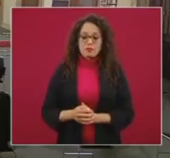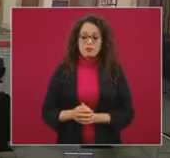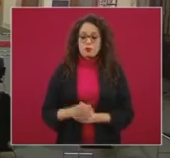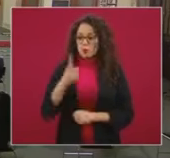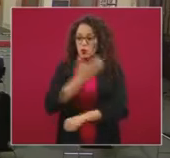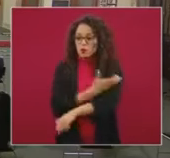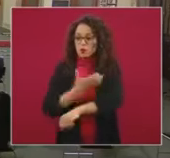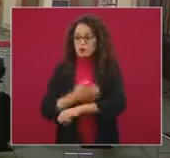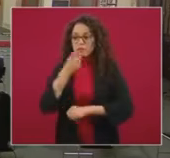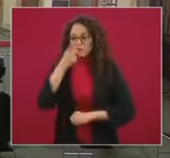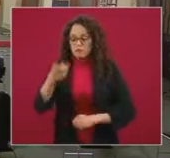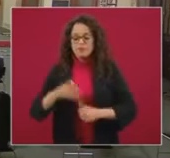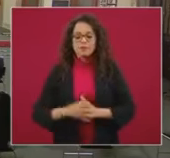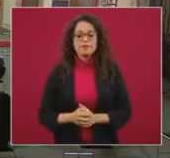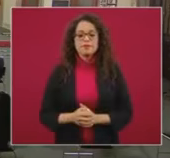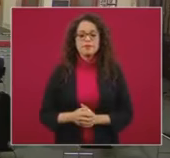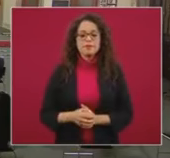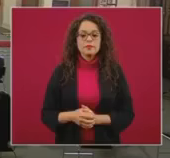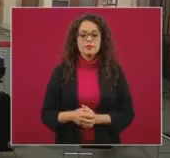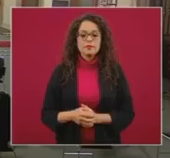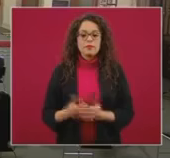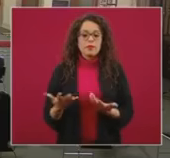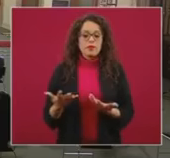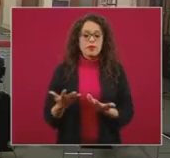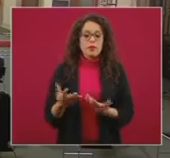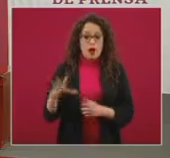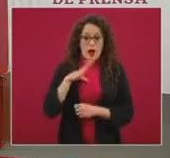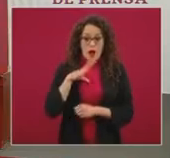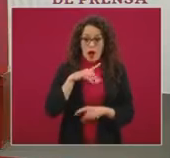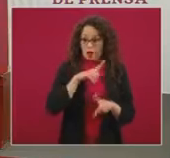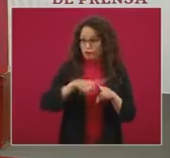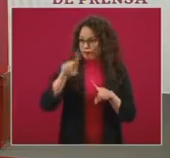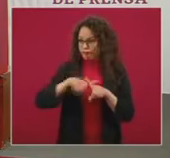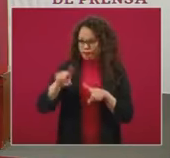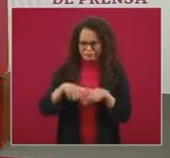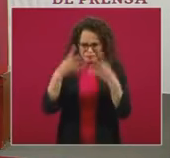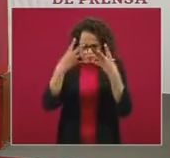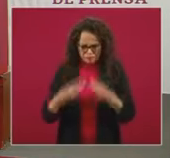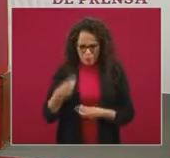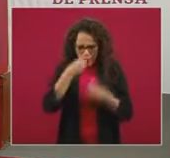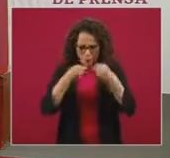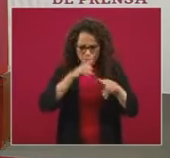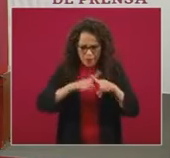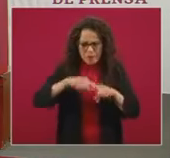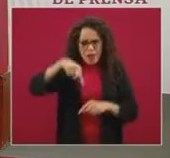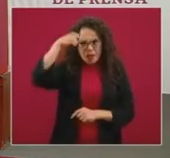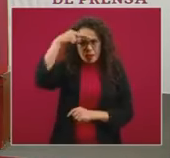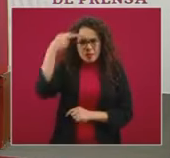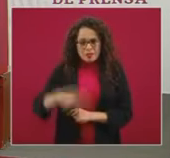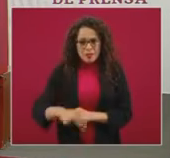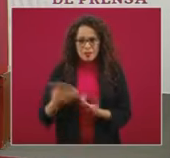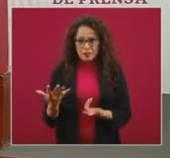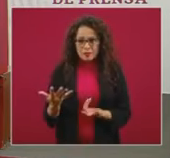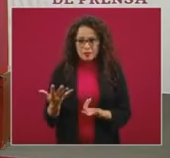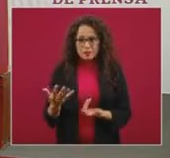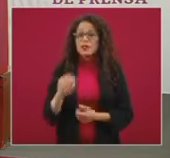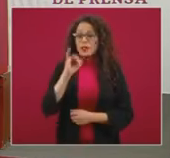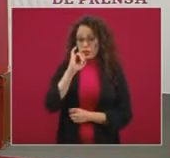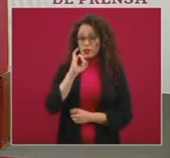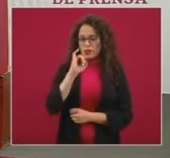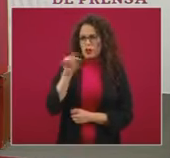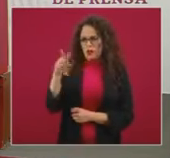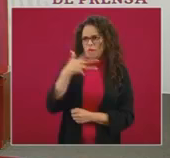alimentaria que hay en México, y coincido, pero sólo parcialmente,